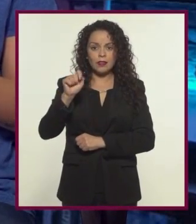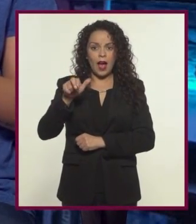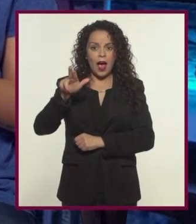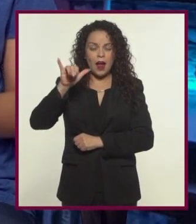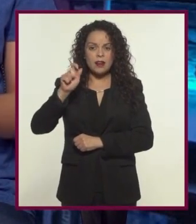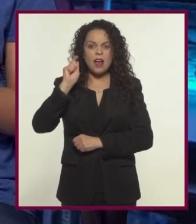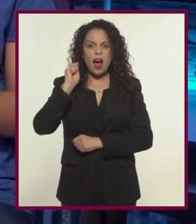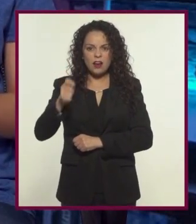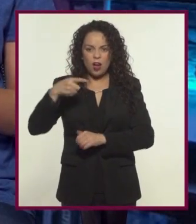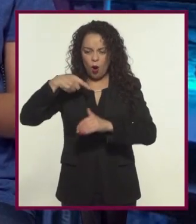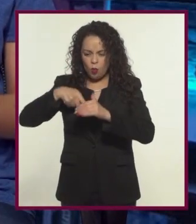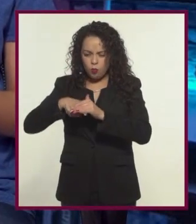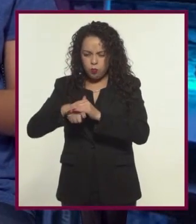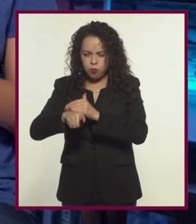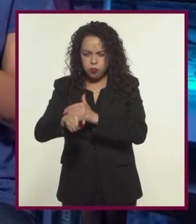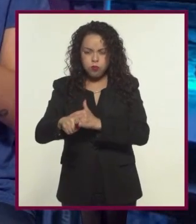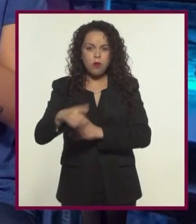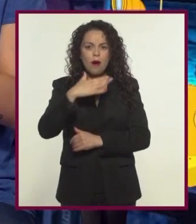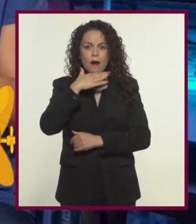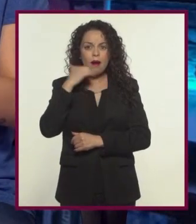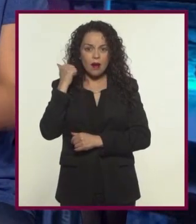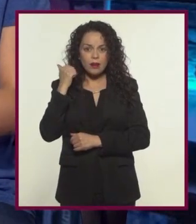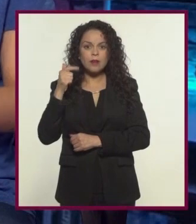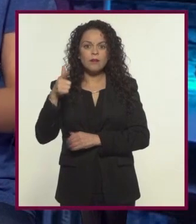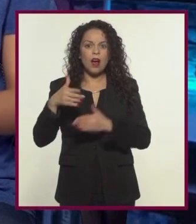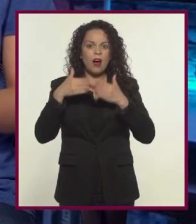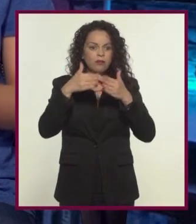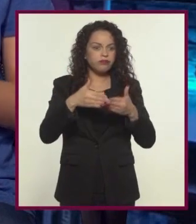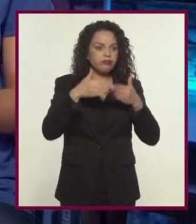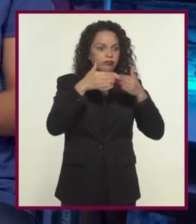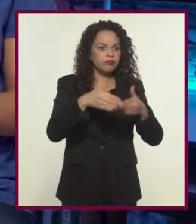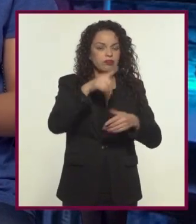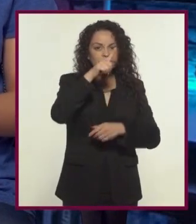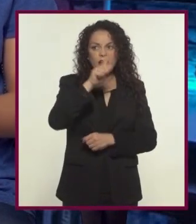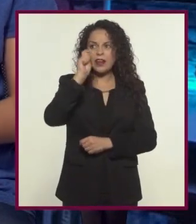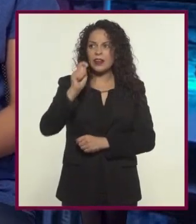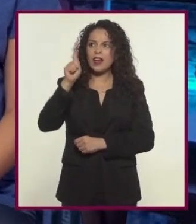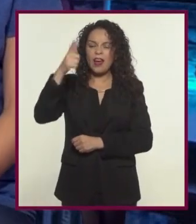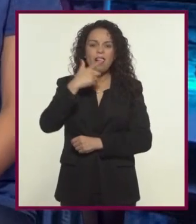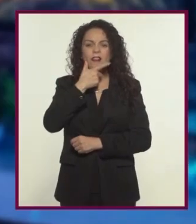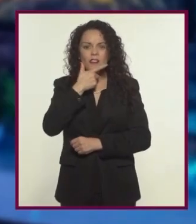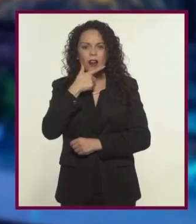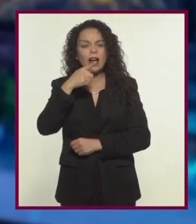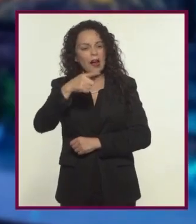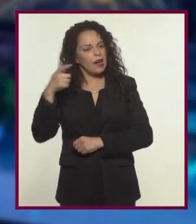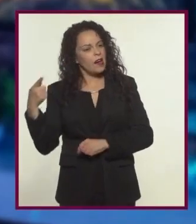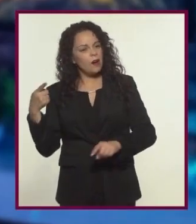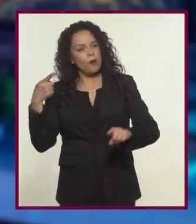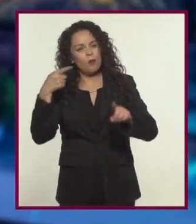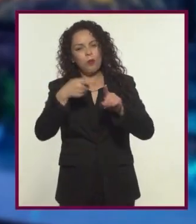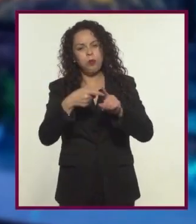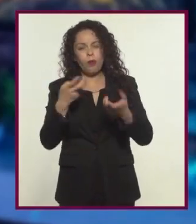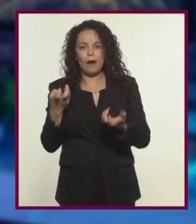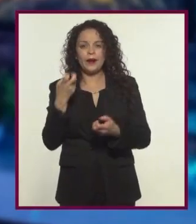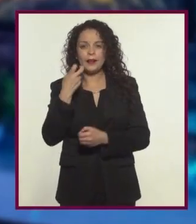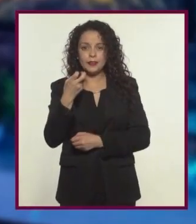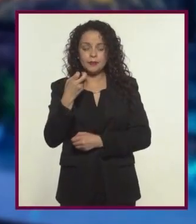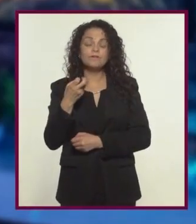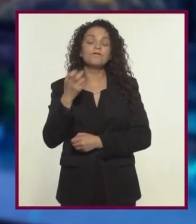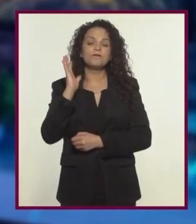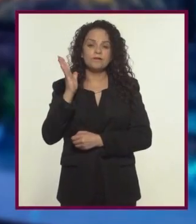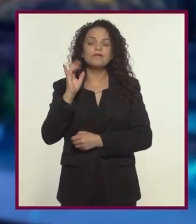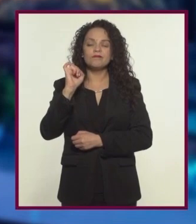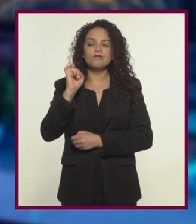de Luis y Tania recreó el ataque de un submarino alemán a un crucero británico Pero en realidad la técnica de la